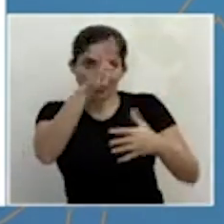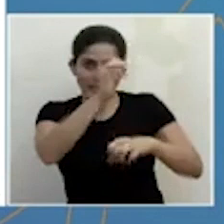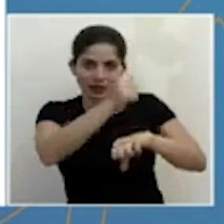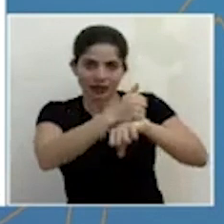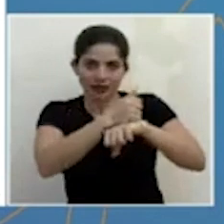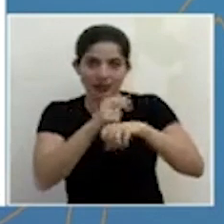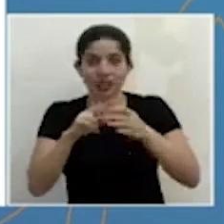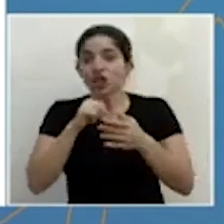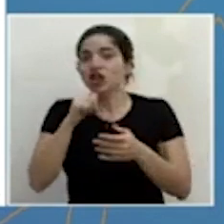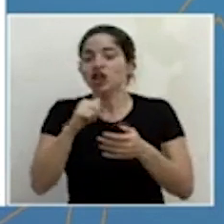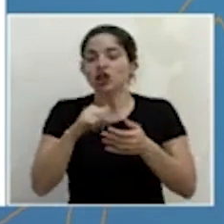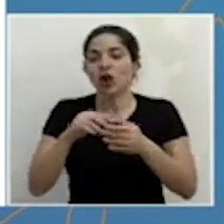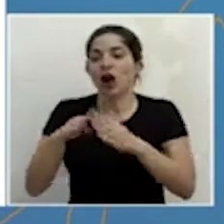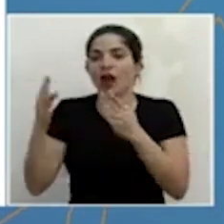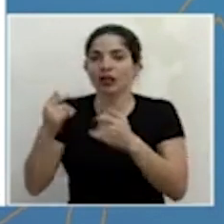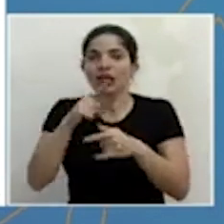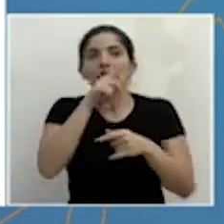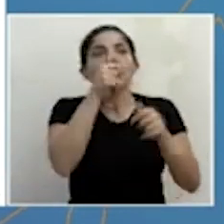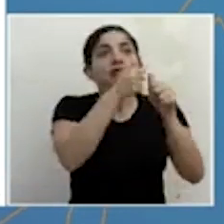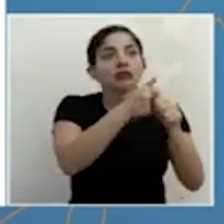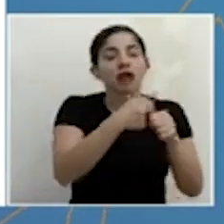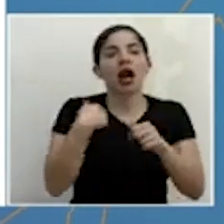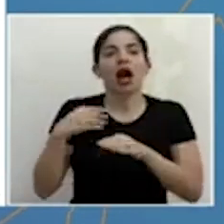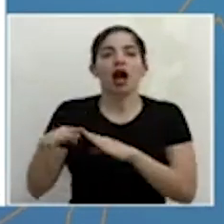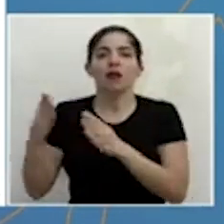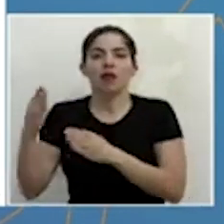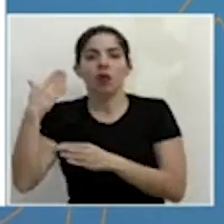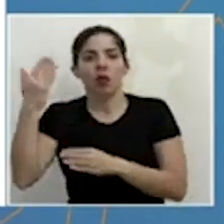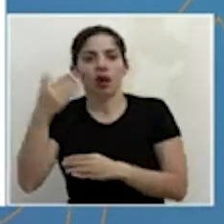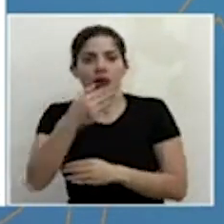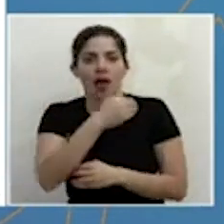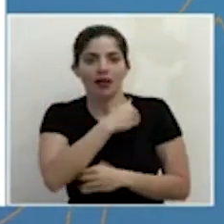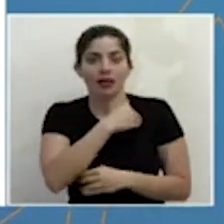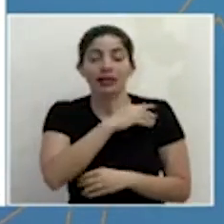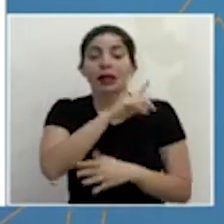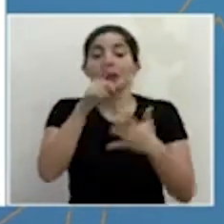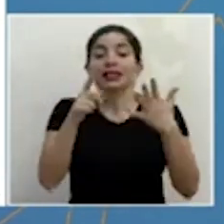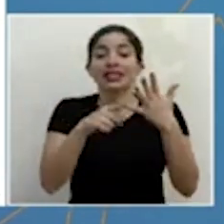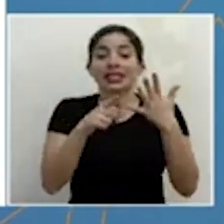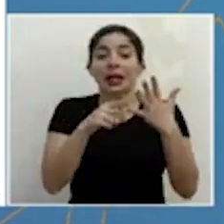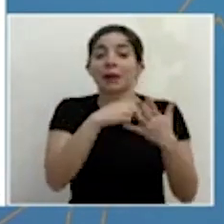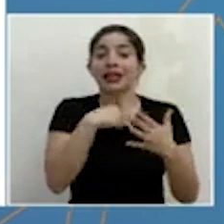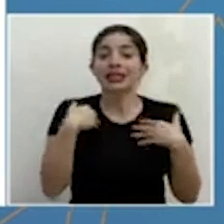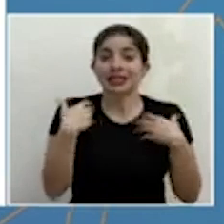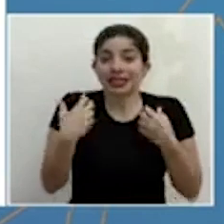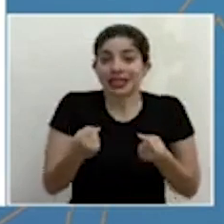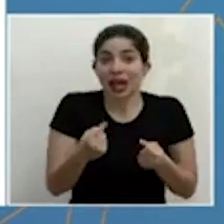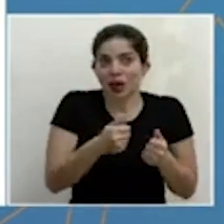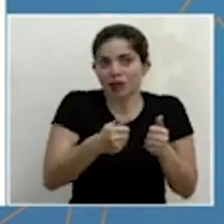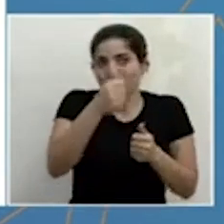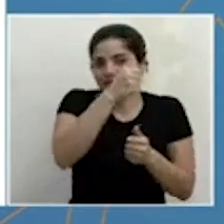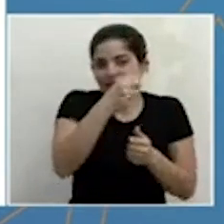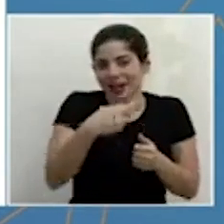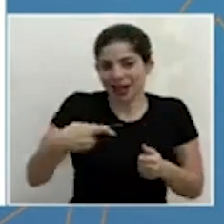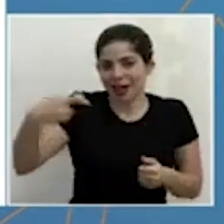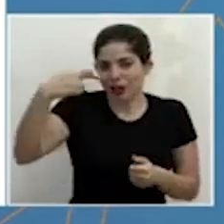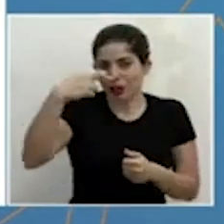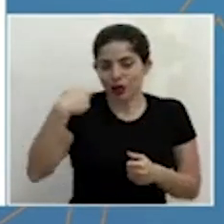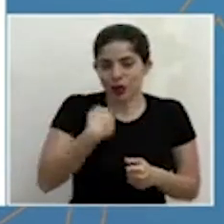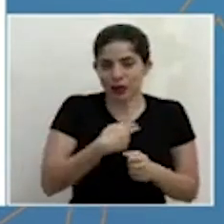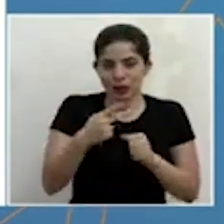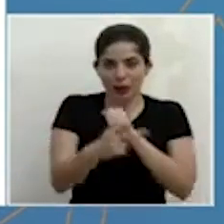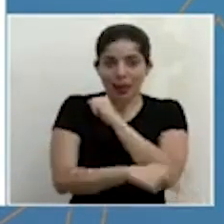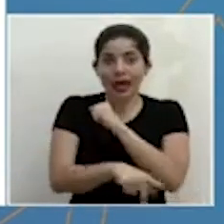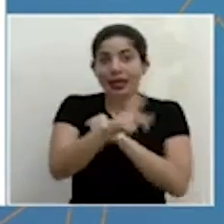para ir reactivando y como un paso 5 el ministerio de salud como instancia rectora en nuestro país